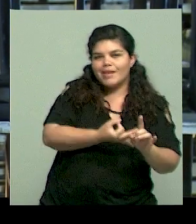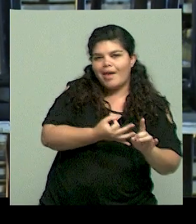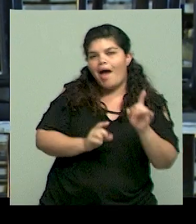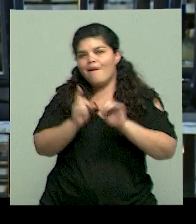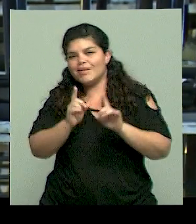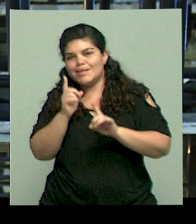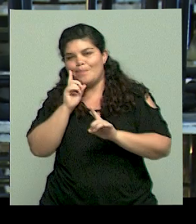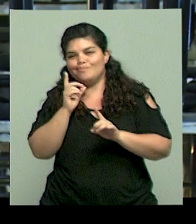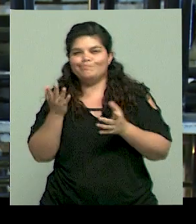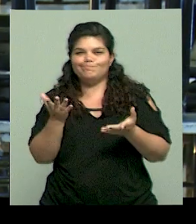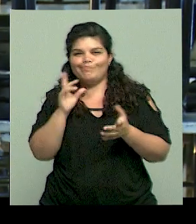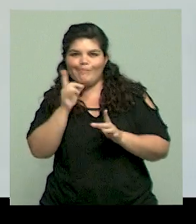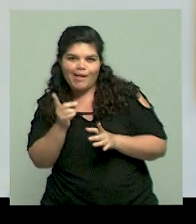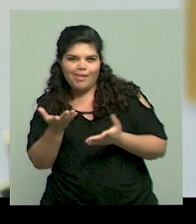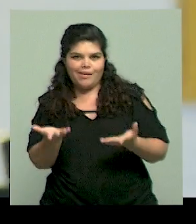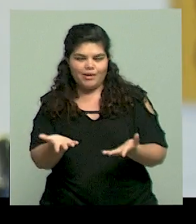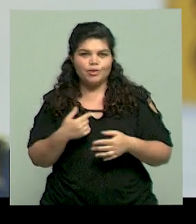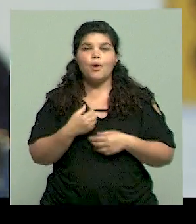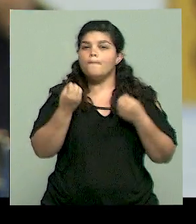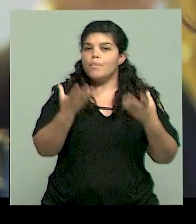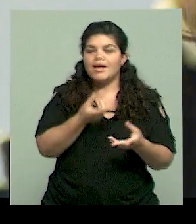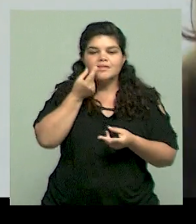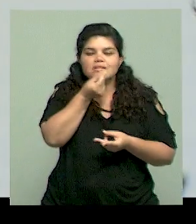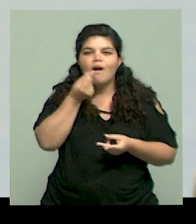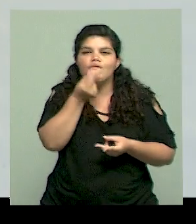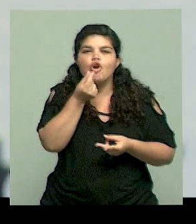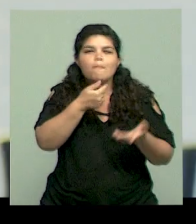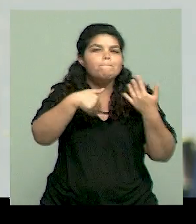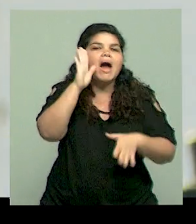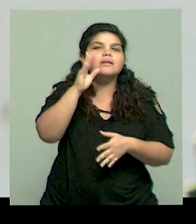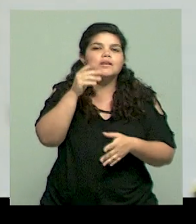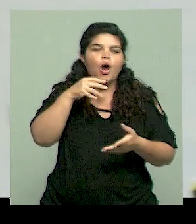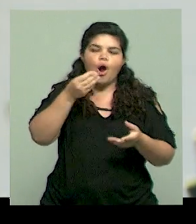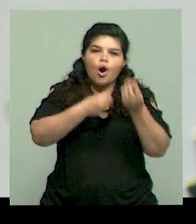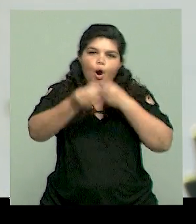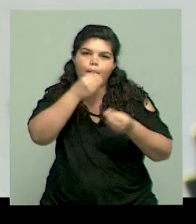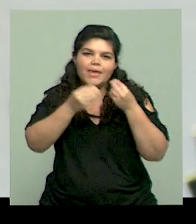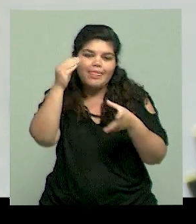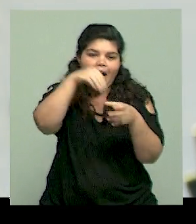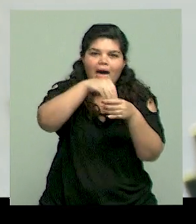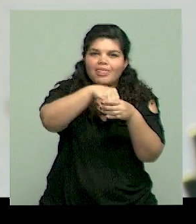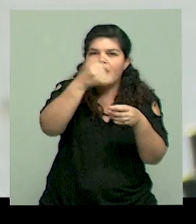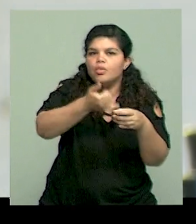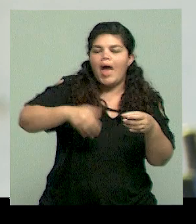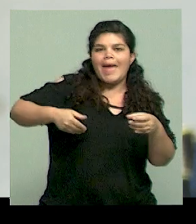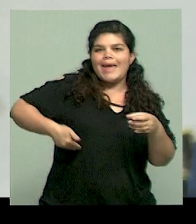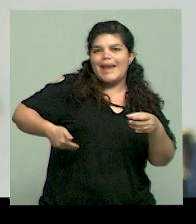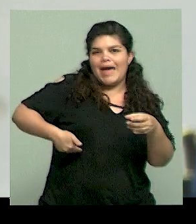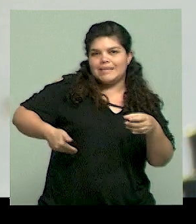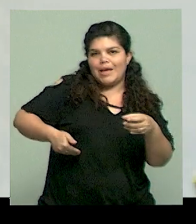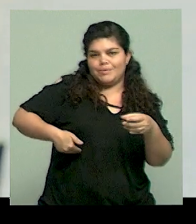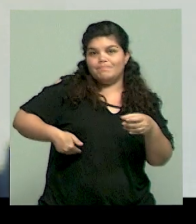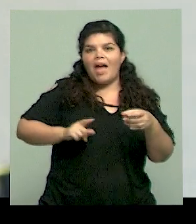la comida generalmente es la grasa y hay dos tipos de grasa. Entonces, si usamos las grasas malas que nombramos